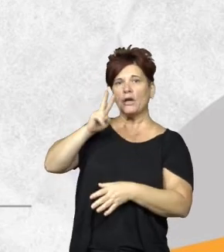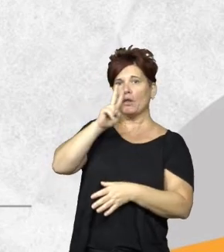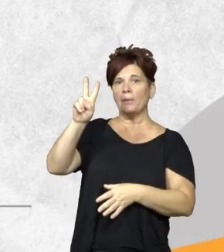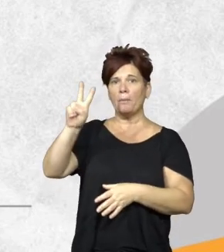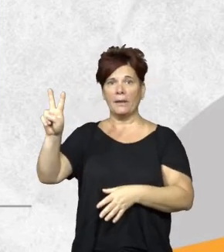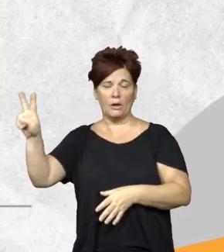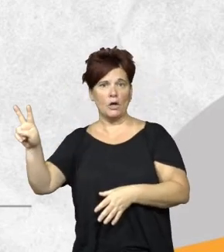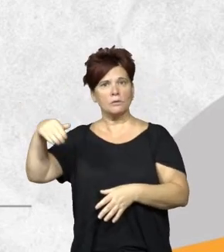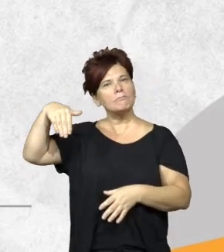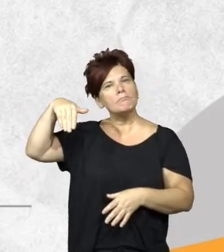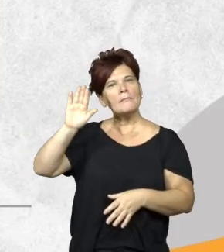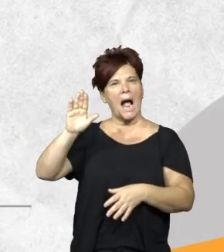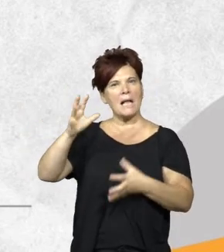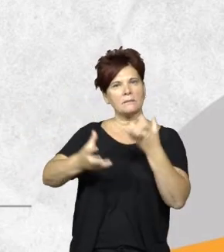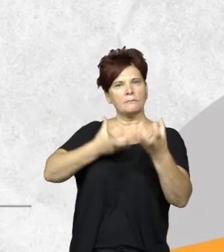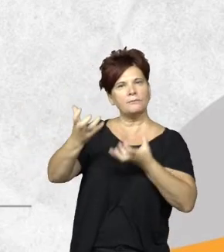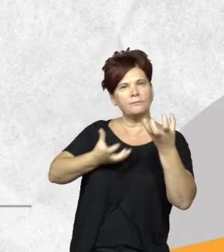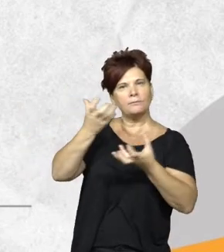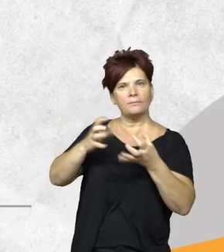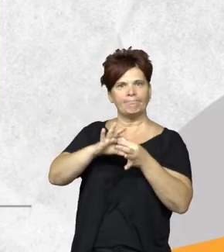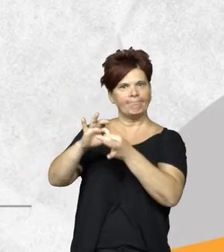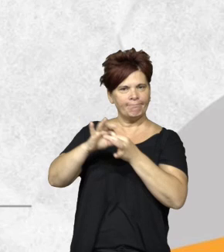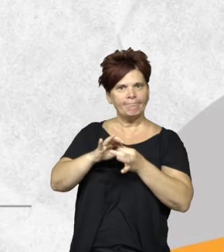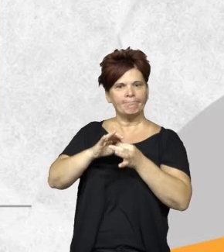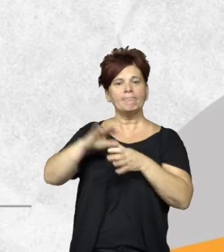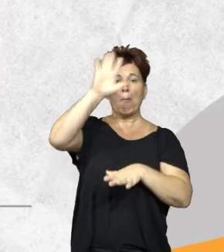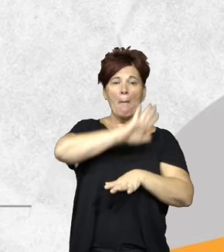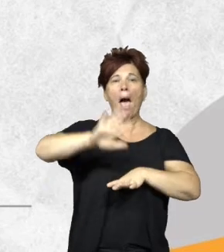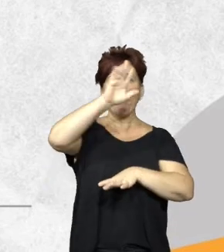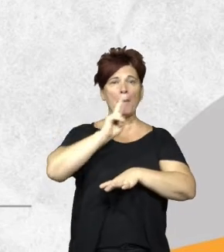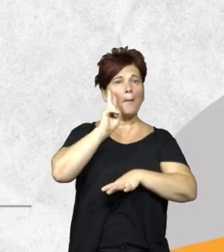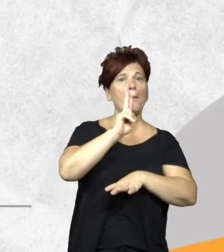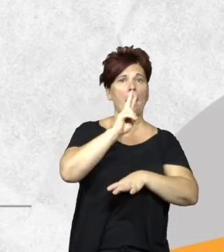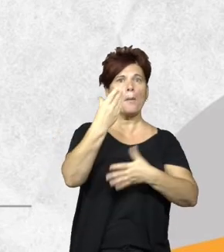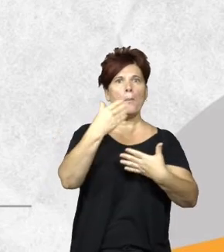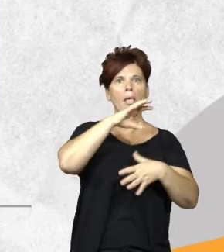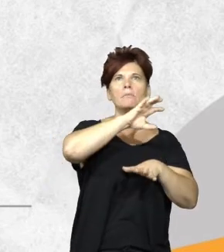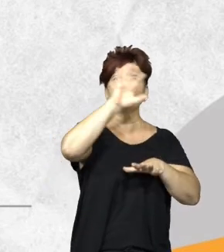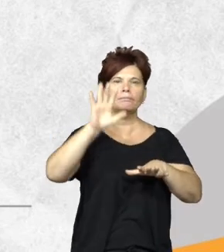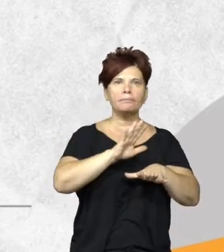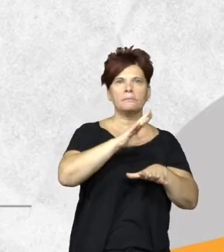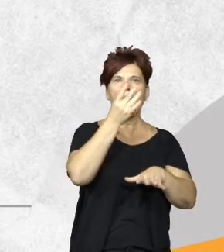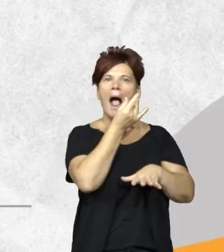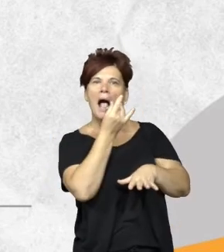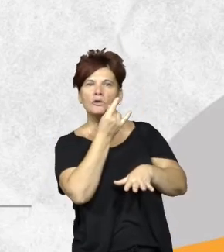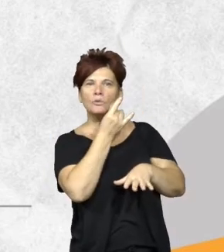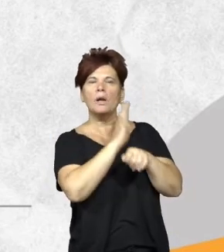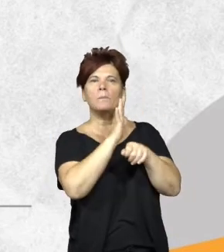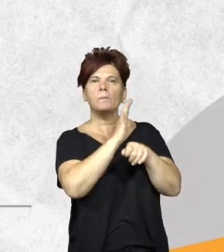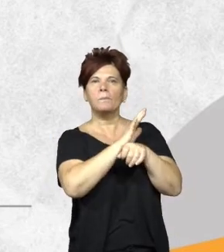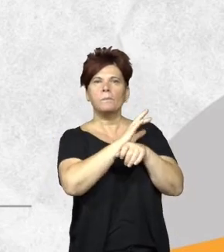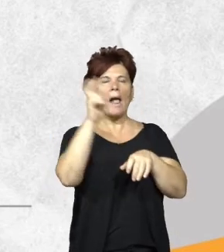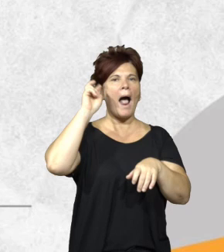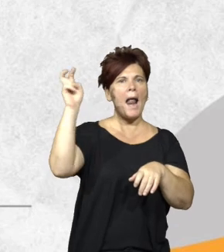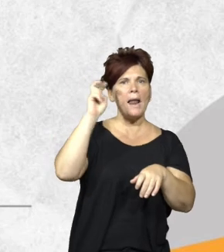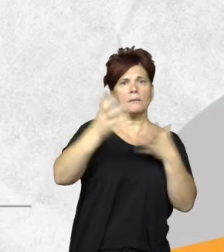la mayoría estuvo vinculada a incendios en el mapa pueden ver la distribución los que están en azules son las alertas no vinculadas